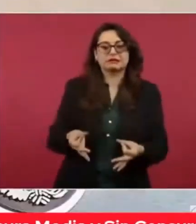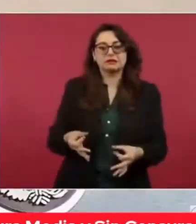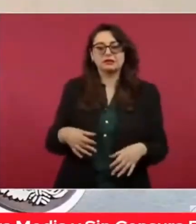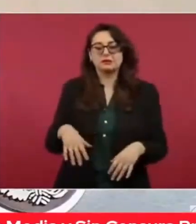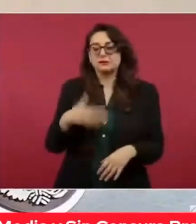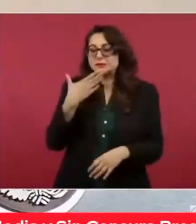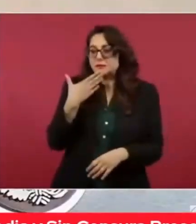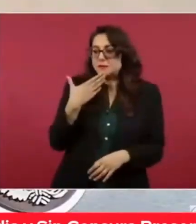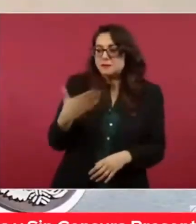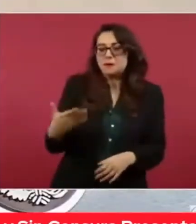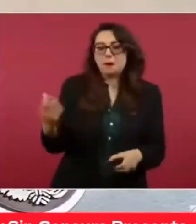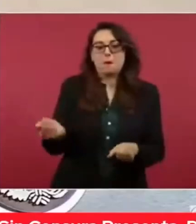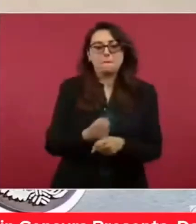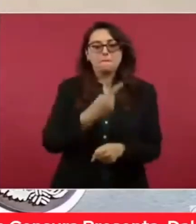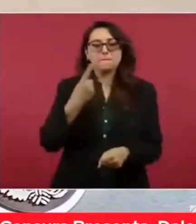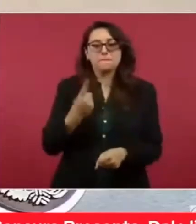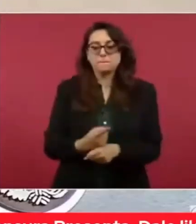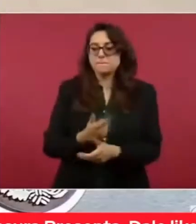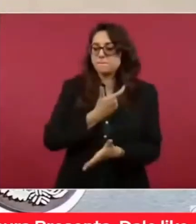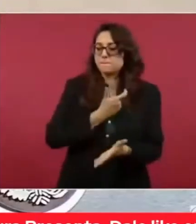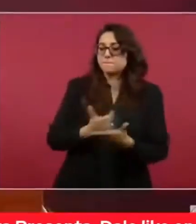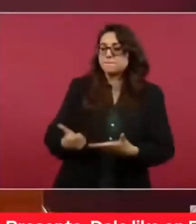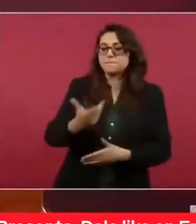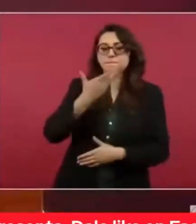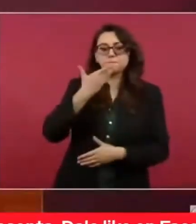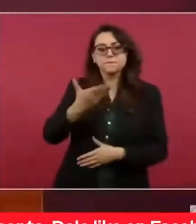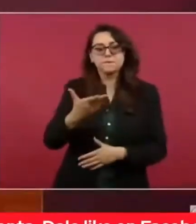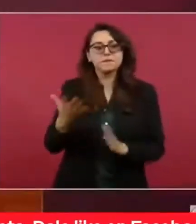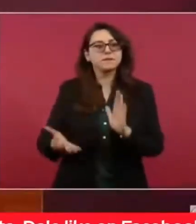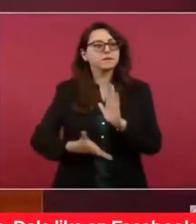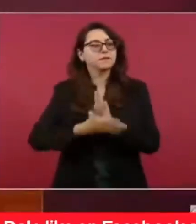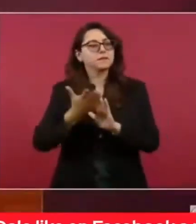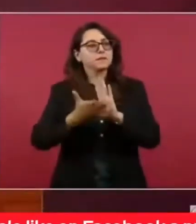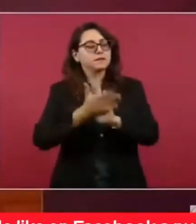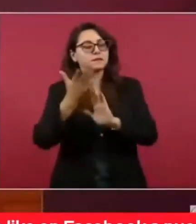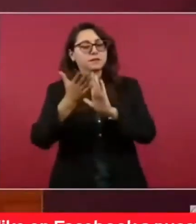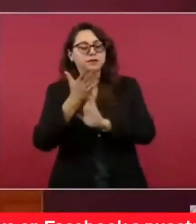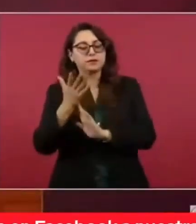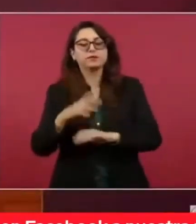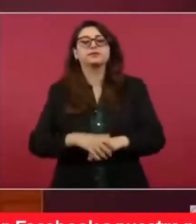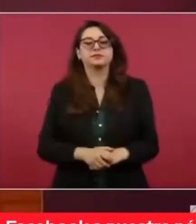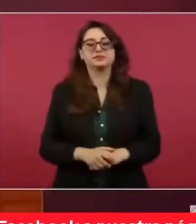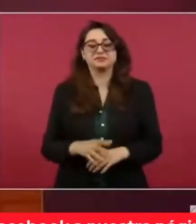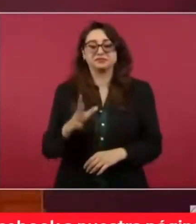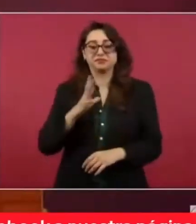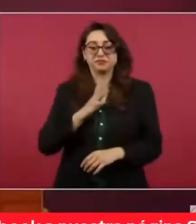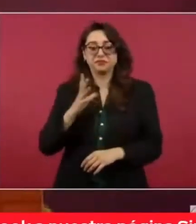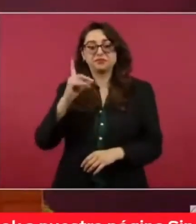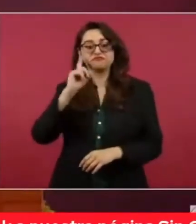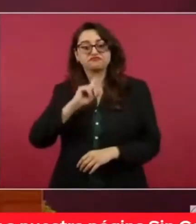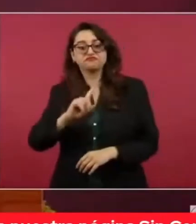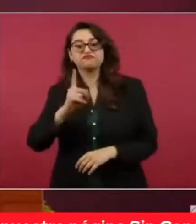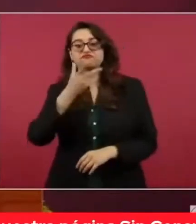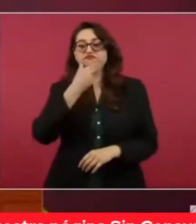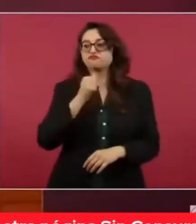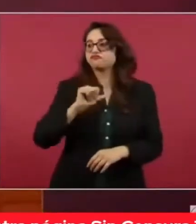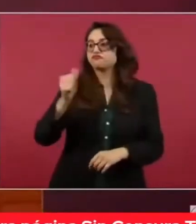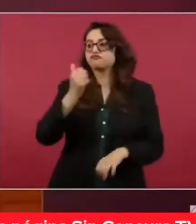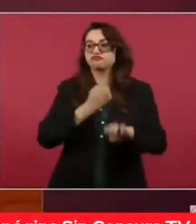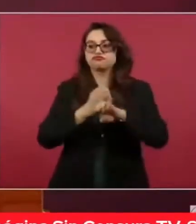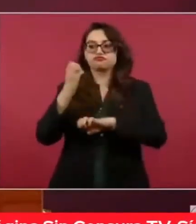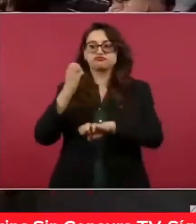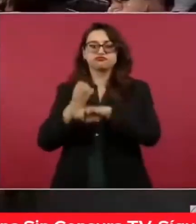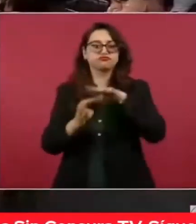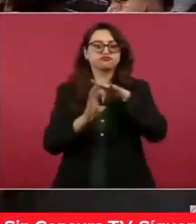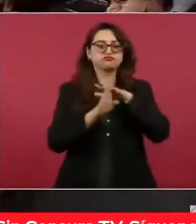nunca, ha habido demanda de empleo bien pagado para la construcción en la región. Incluso están llegando mujeres y hombres de distintos estados